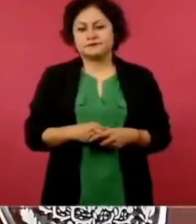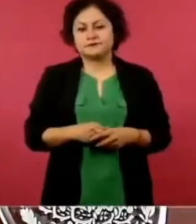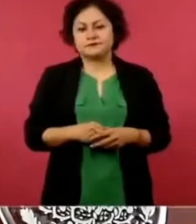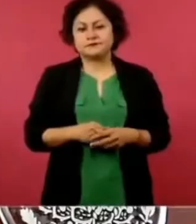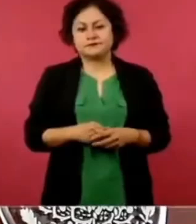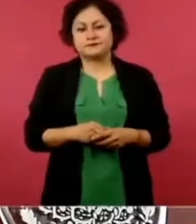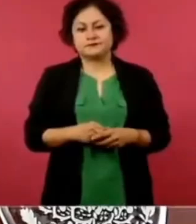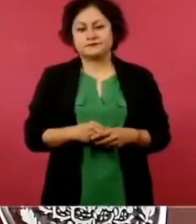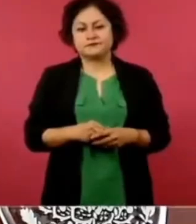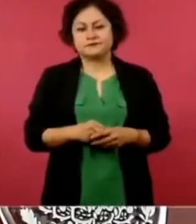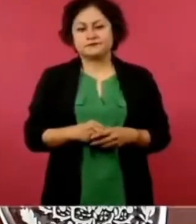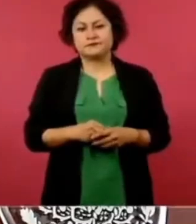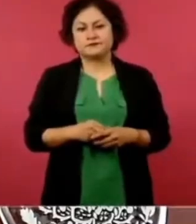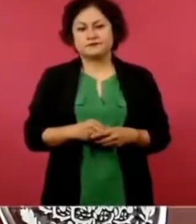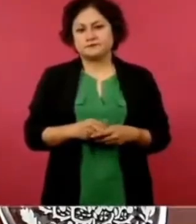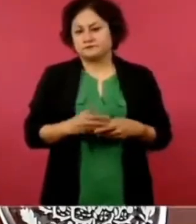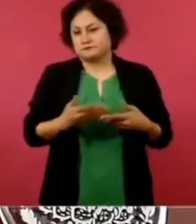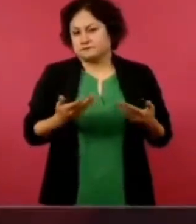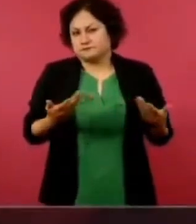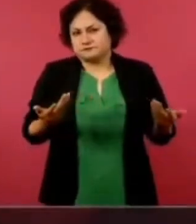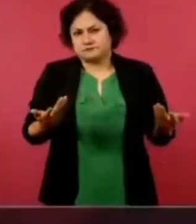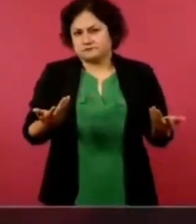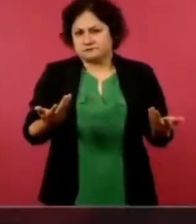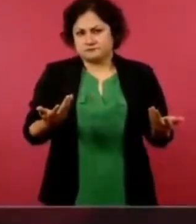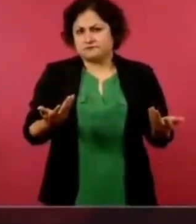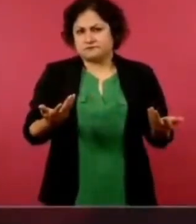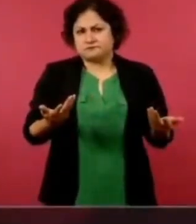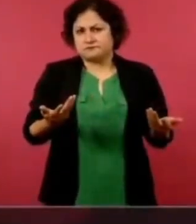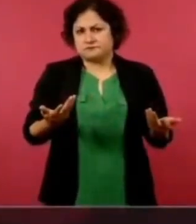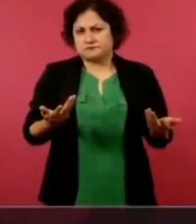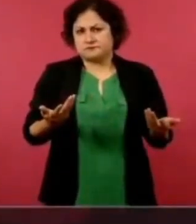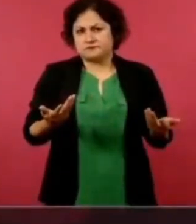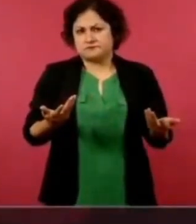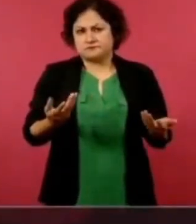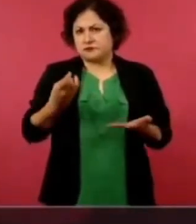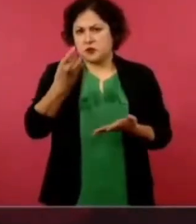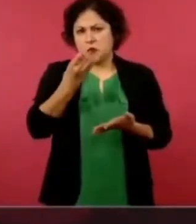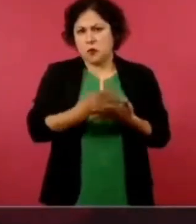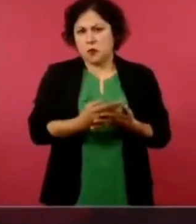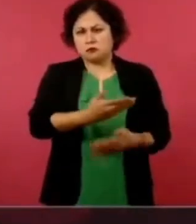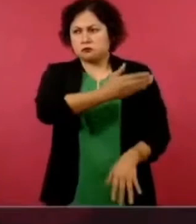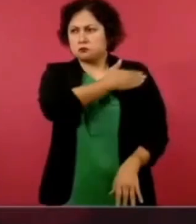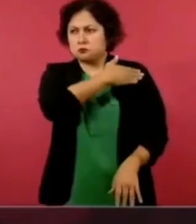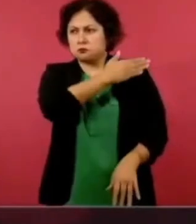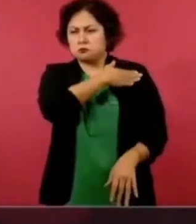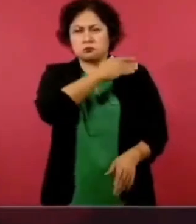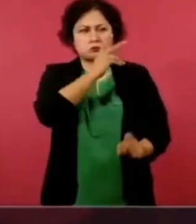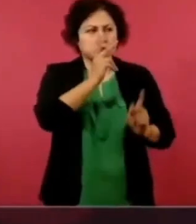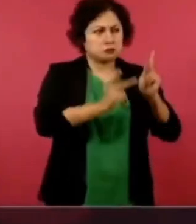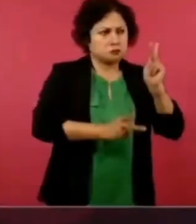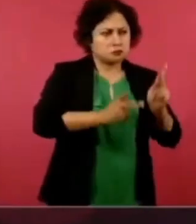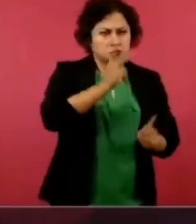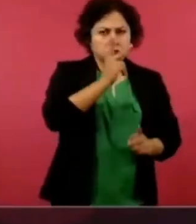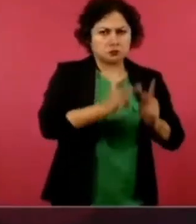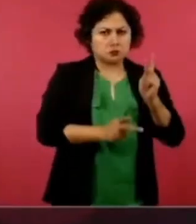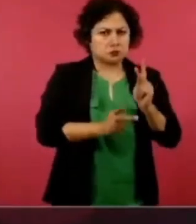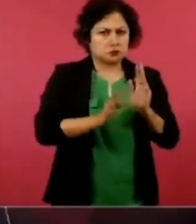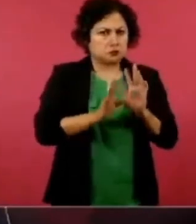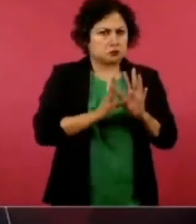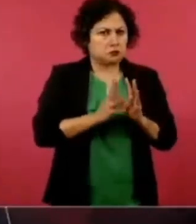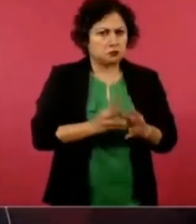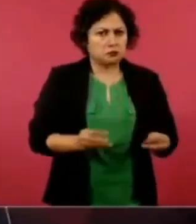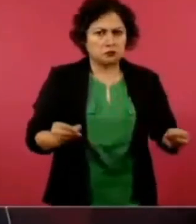Si podíamos hablar y evitar el que